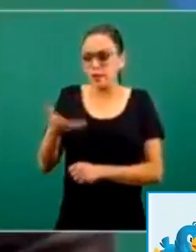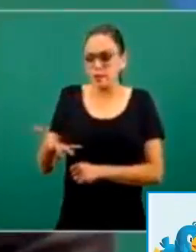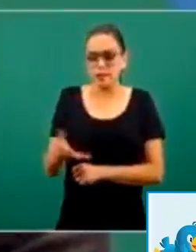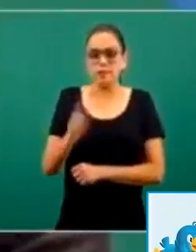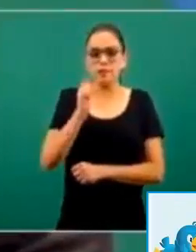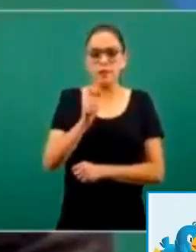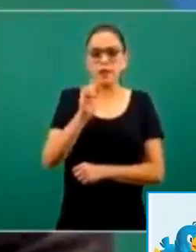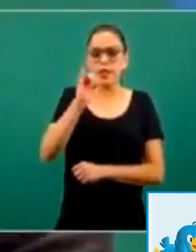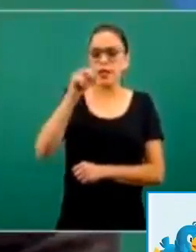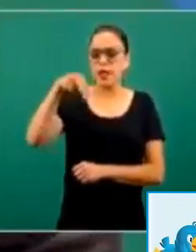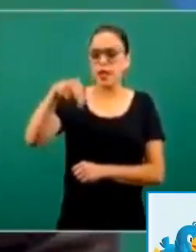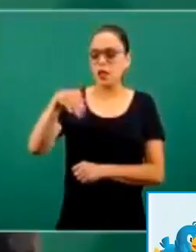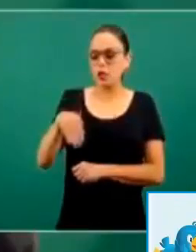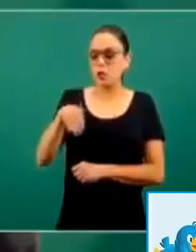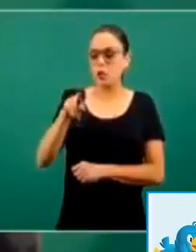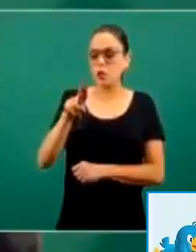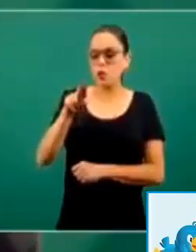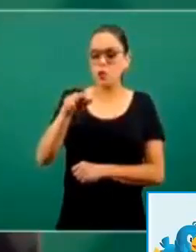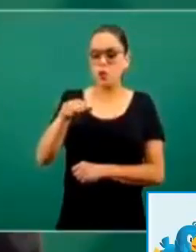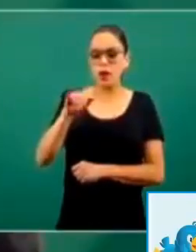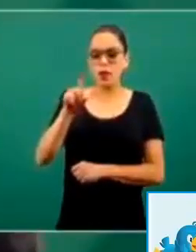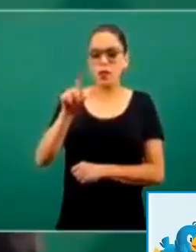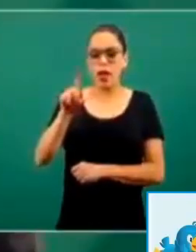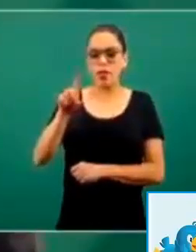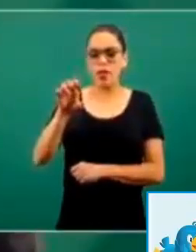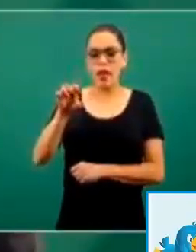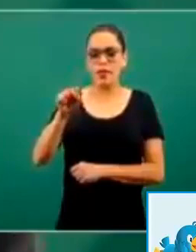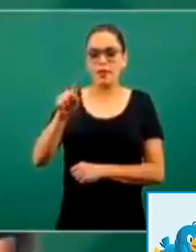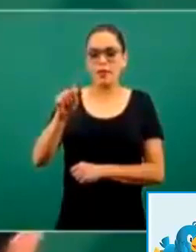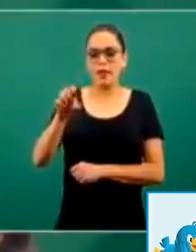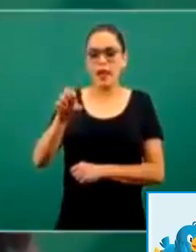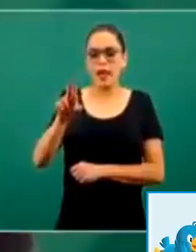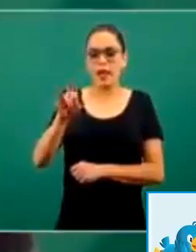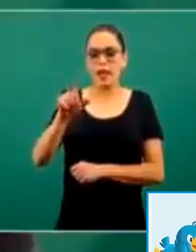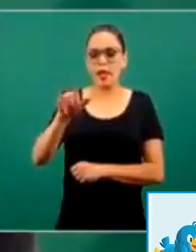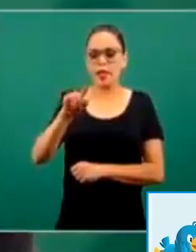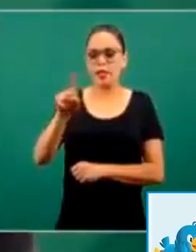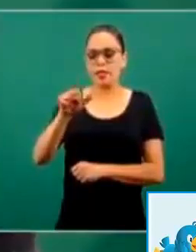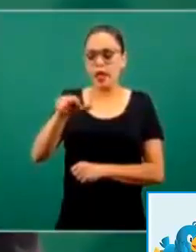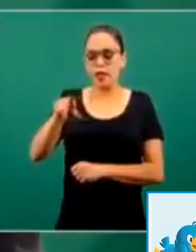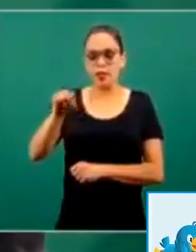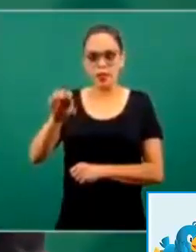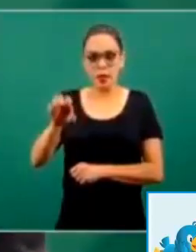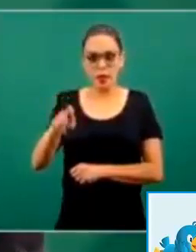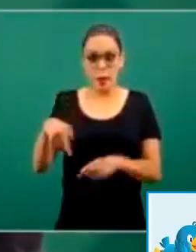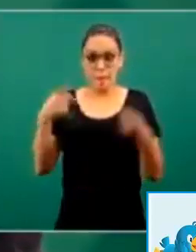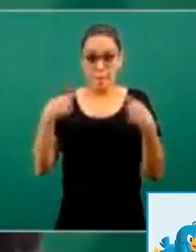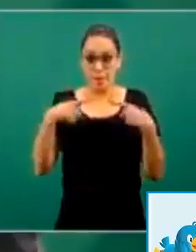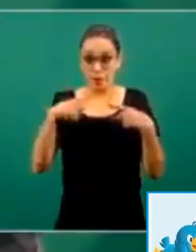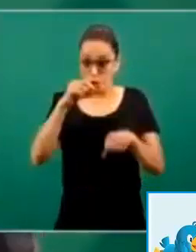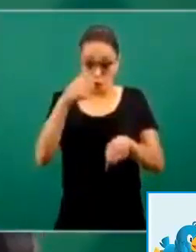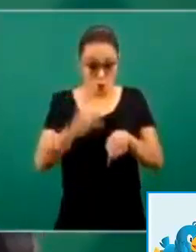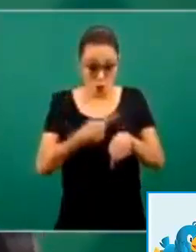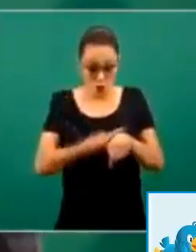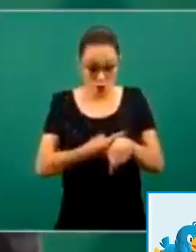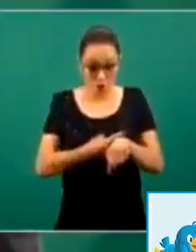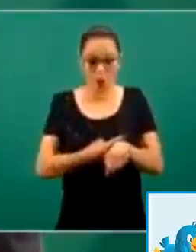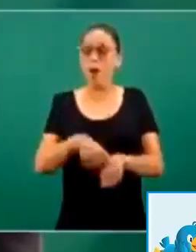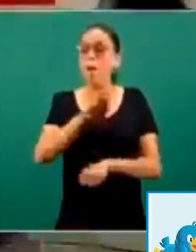A través de su cuenta de Twitter, el funcionario federal escribió. Comparto públicamente que tengo COVID-19.